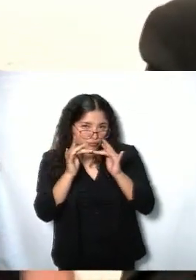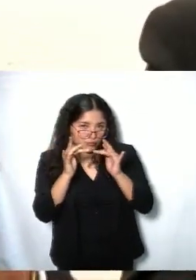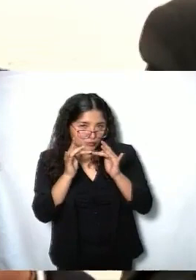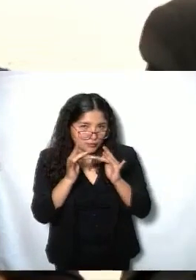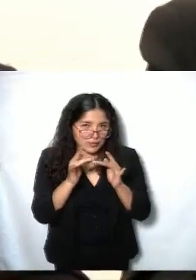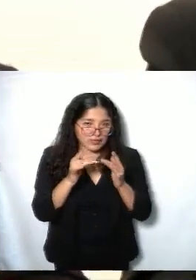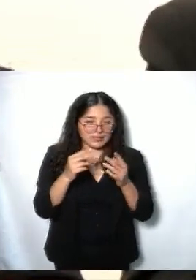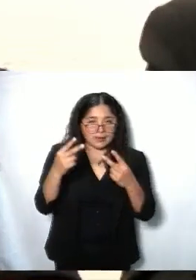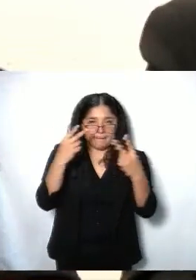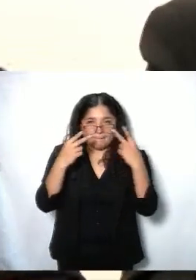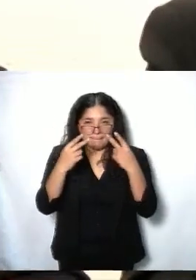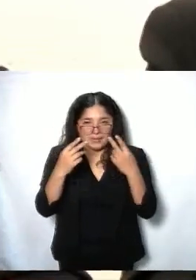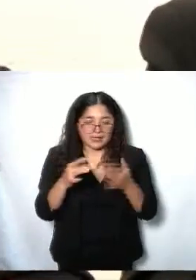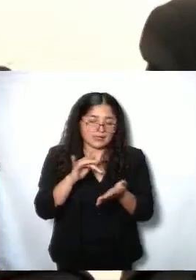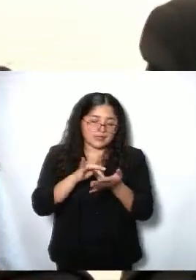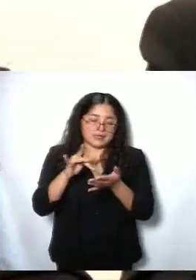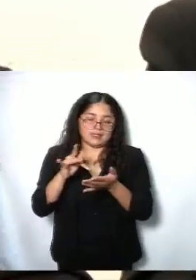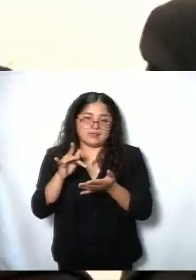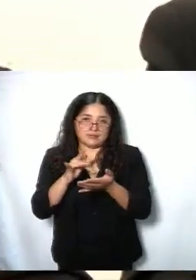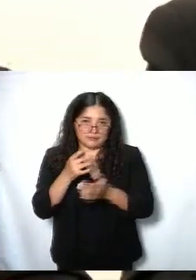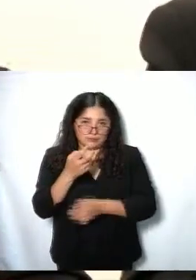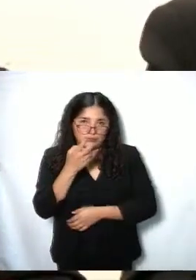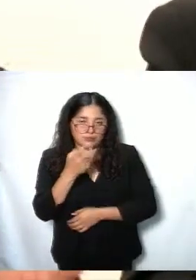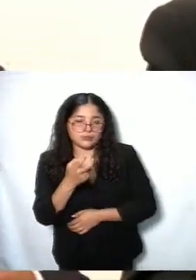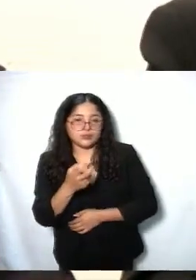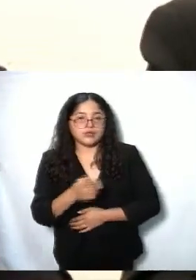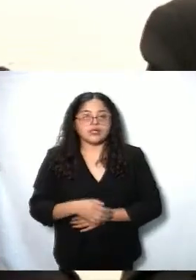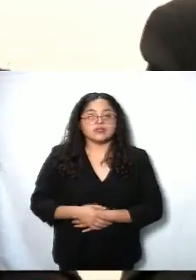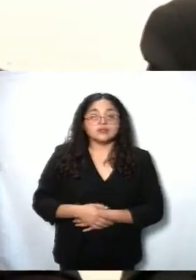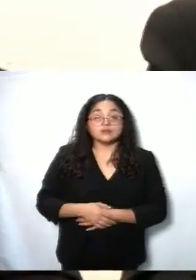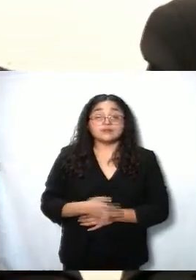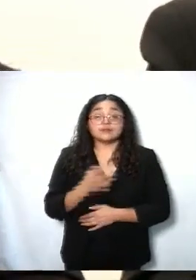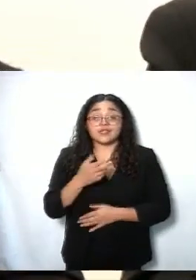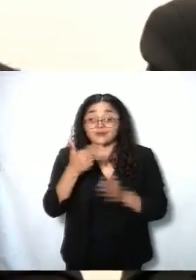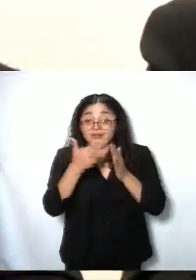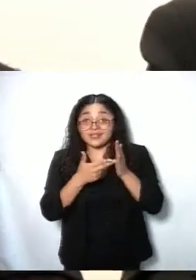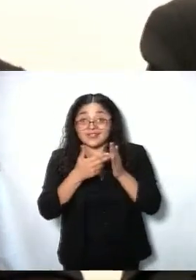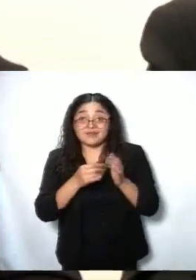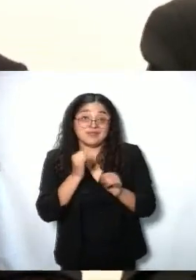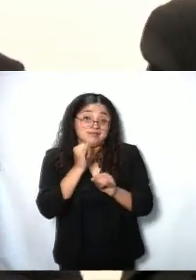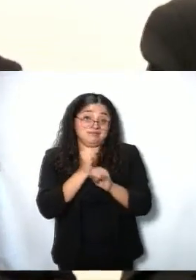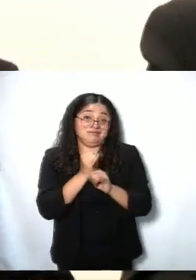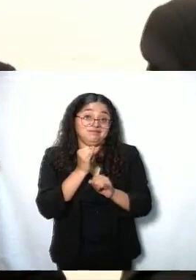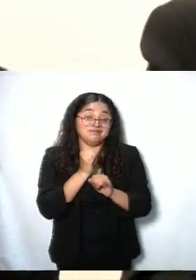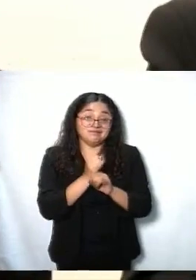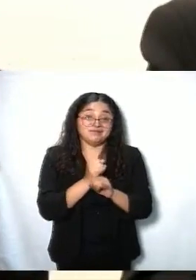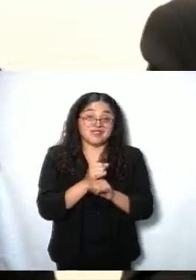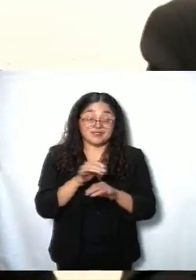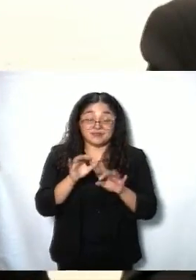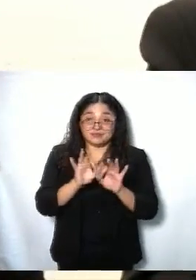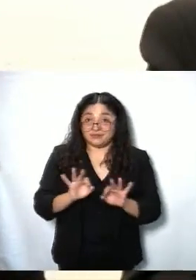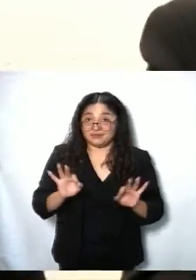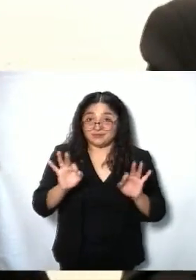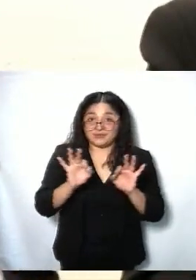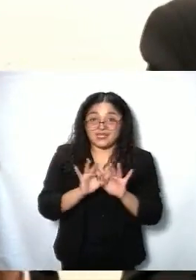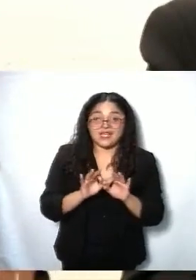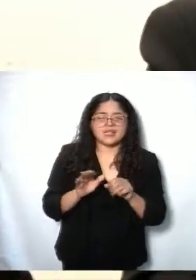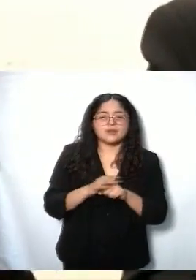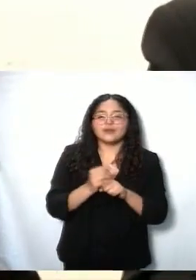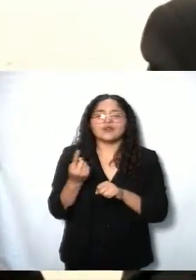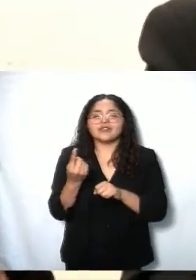estamos conectando a través de estas magníficas herramientas que hemos usado con mucho más intensidad después de la pandemia